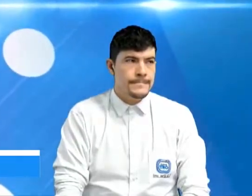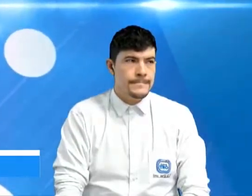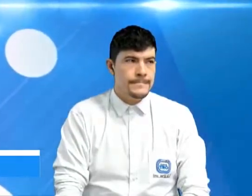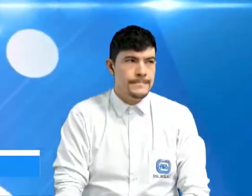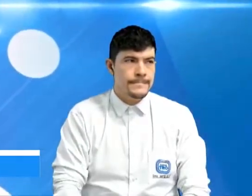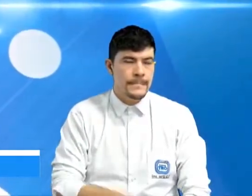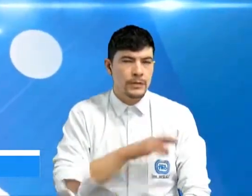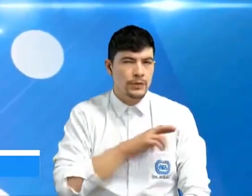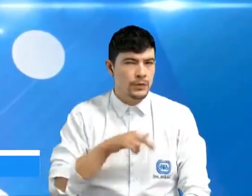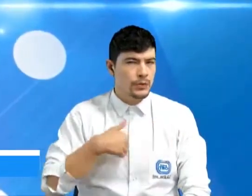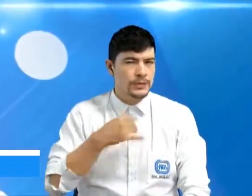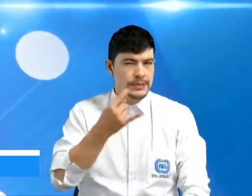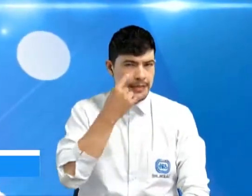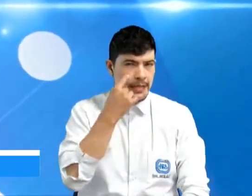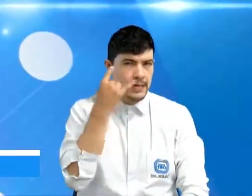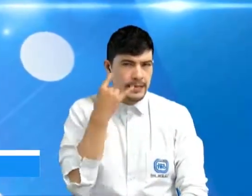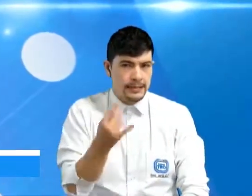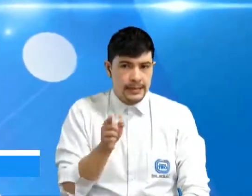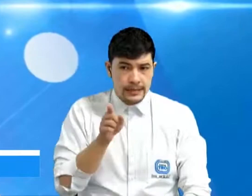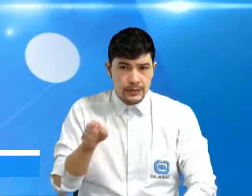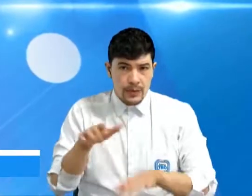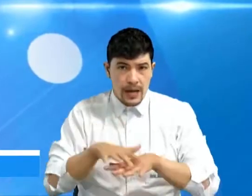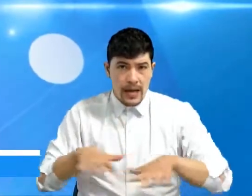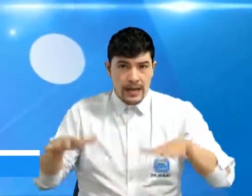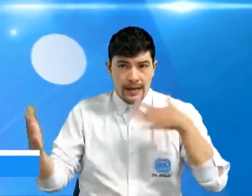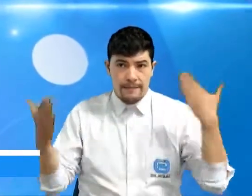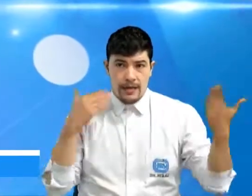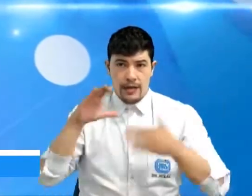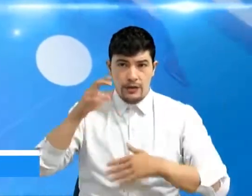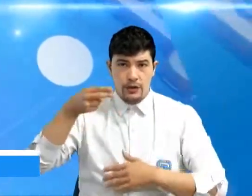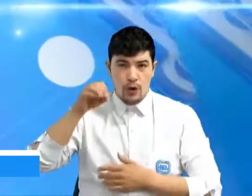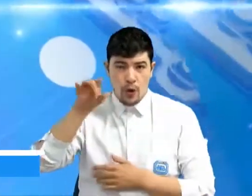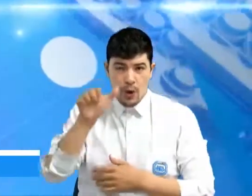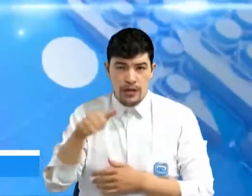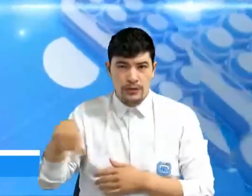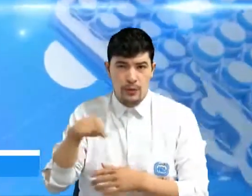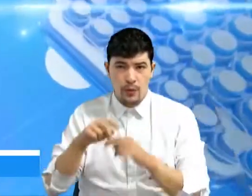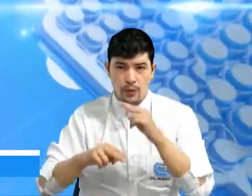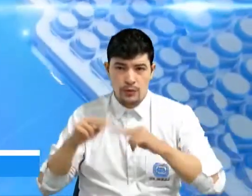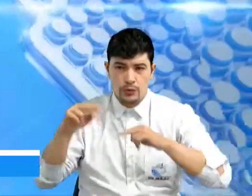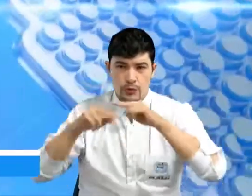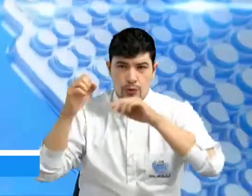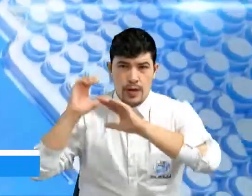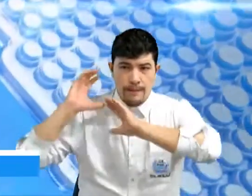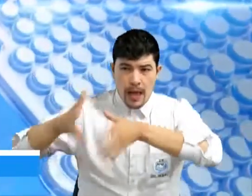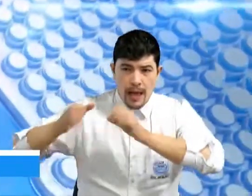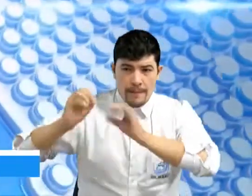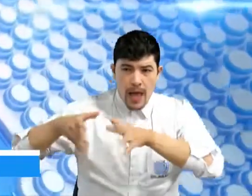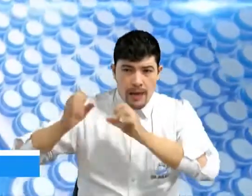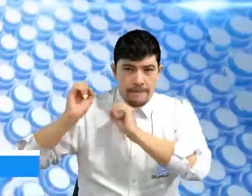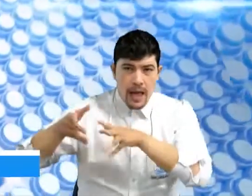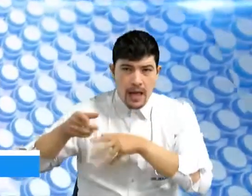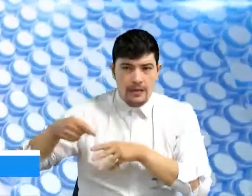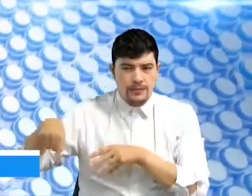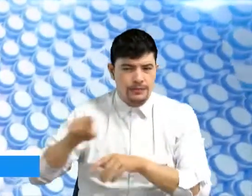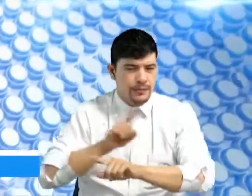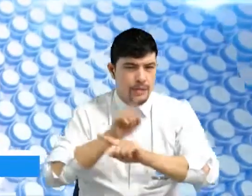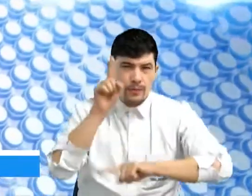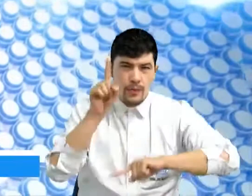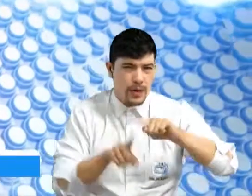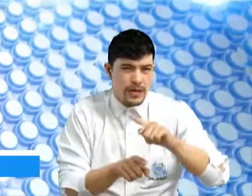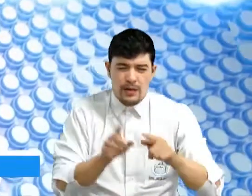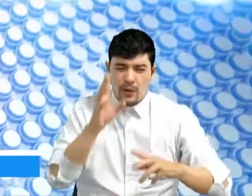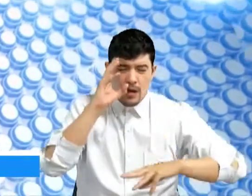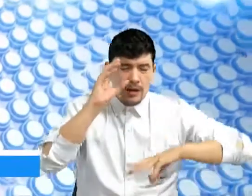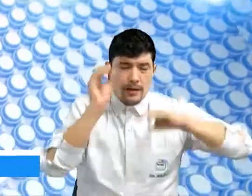la vereda de Chocoa. Queremos saber de la visita técnica qué conclusiones tiene. Queremos saber también la